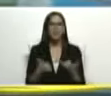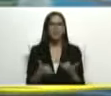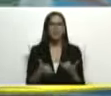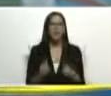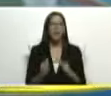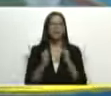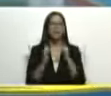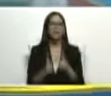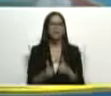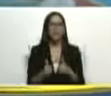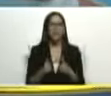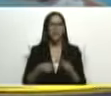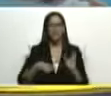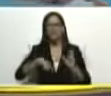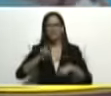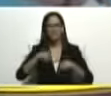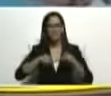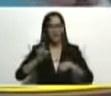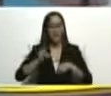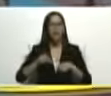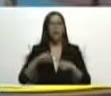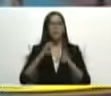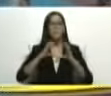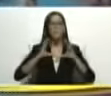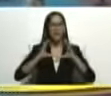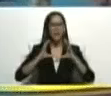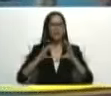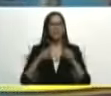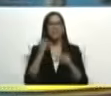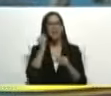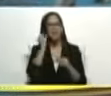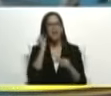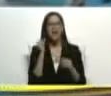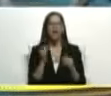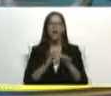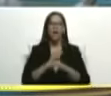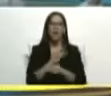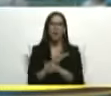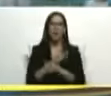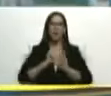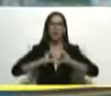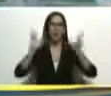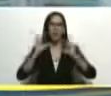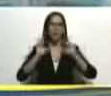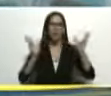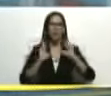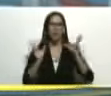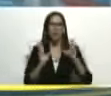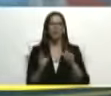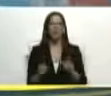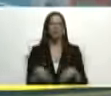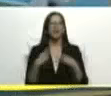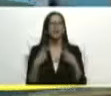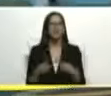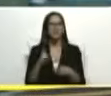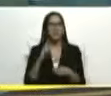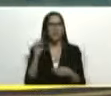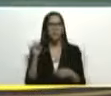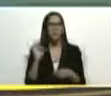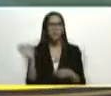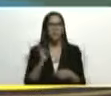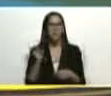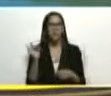empezaron a patear ese balón y las muchachas a jugar voleibol quedó rehabilitada al 100%